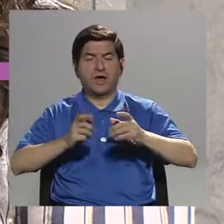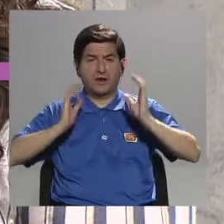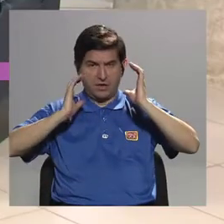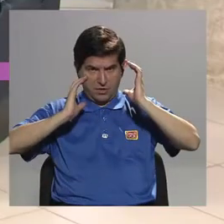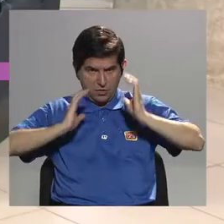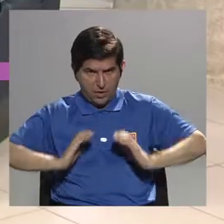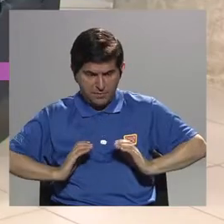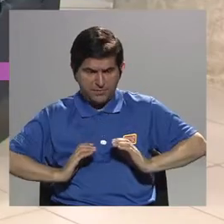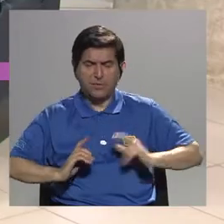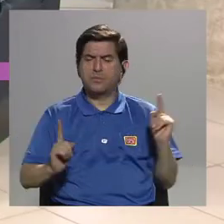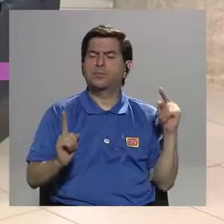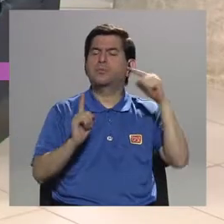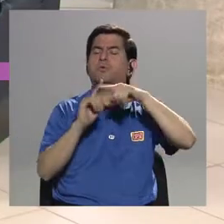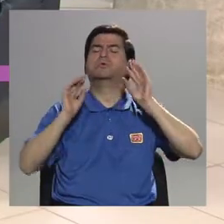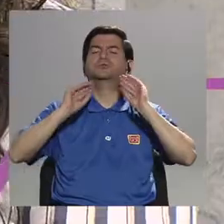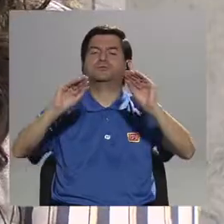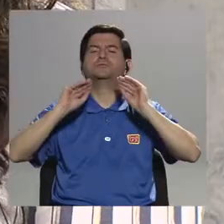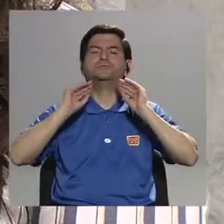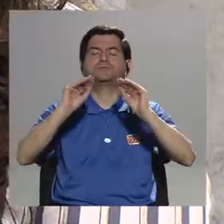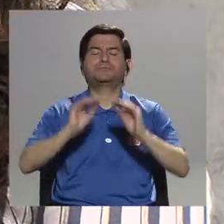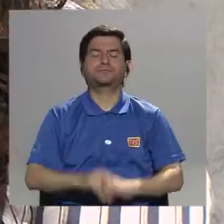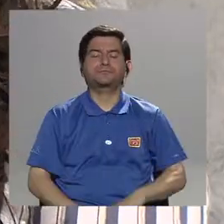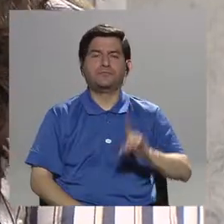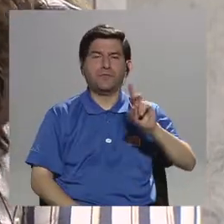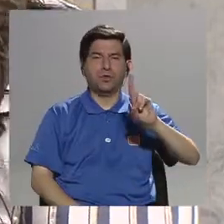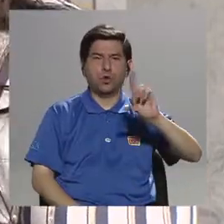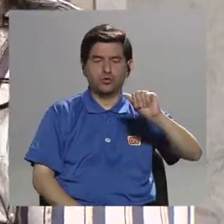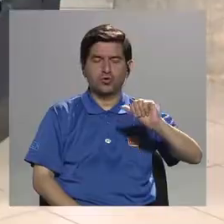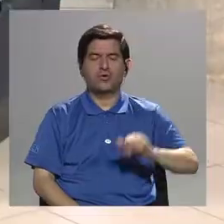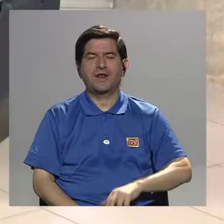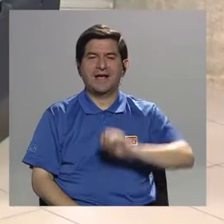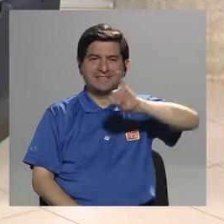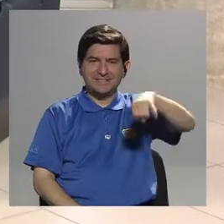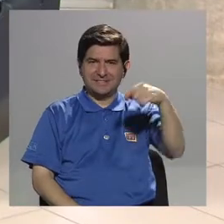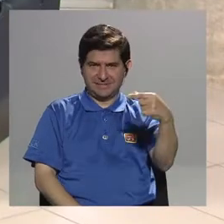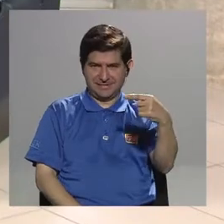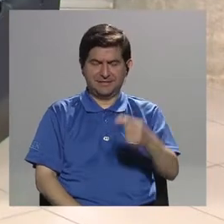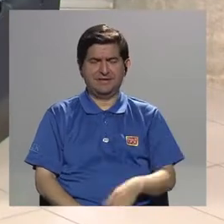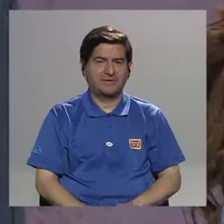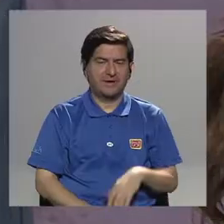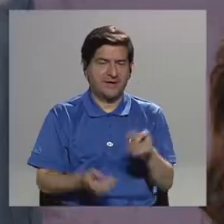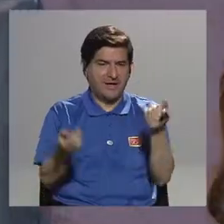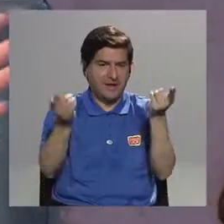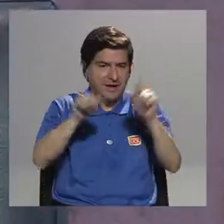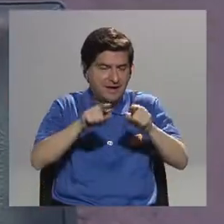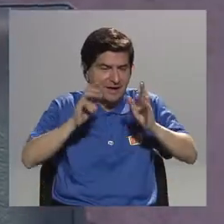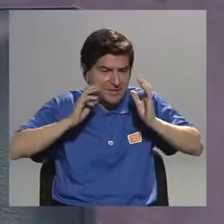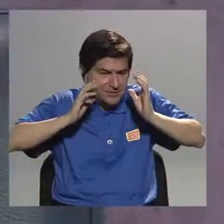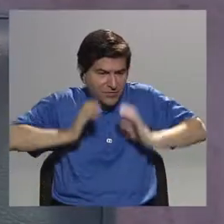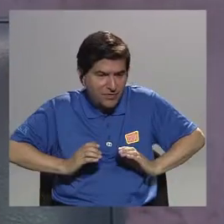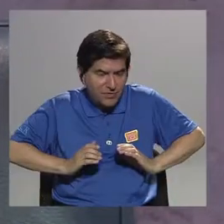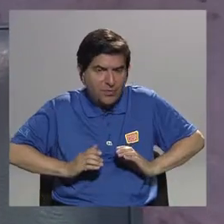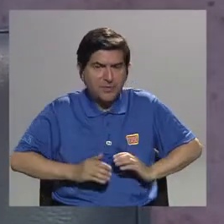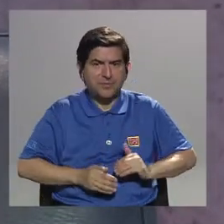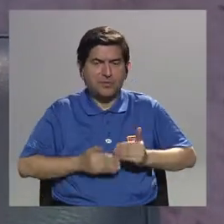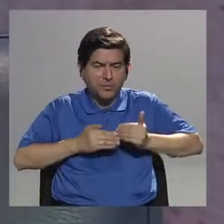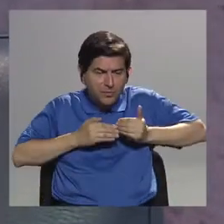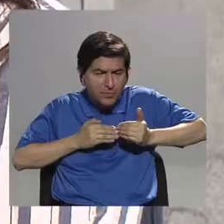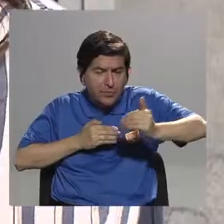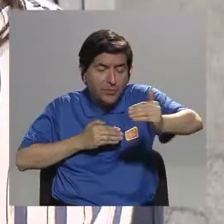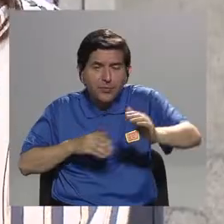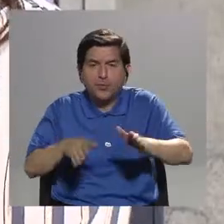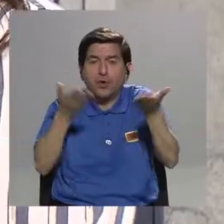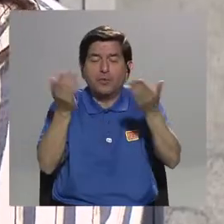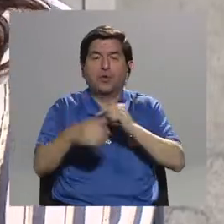cuerpos para fines académicos con la doctora González. ¿Cómo se resguardan los cuerpos durante todo este tiempo?